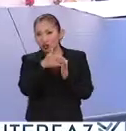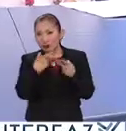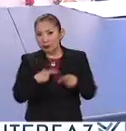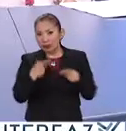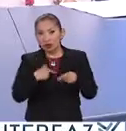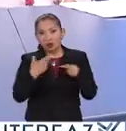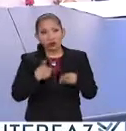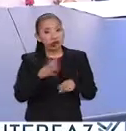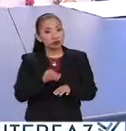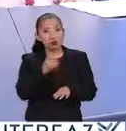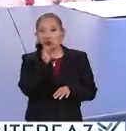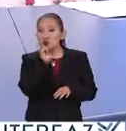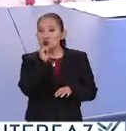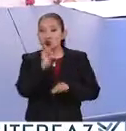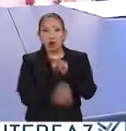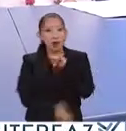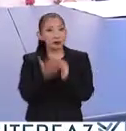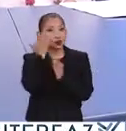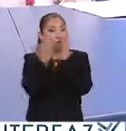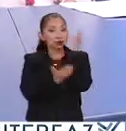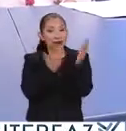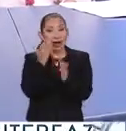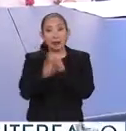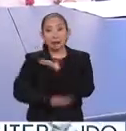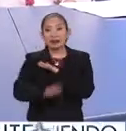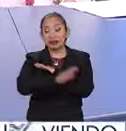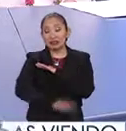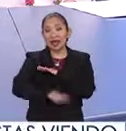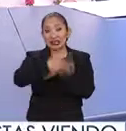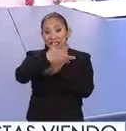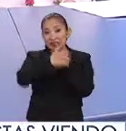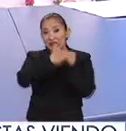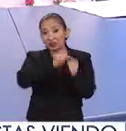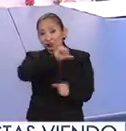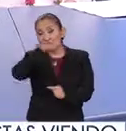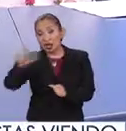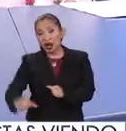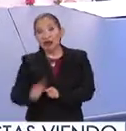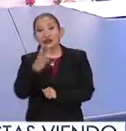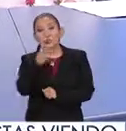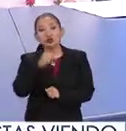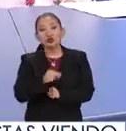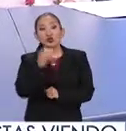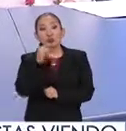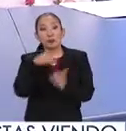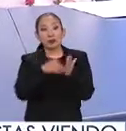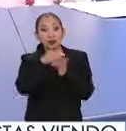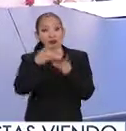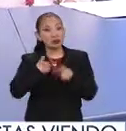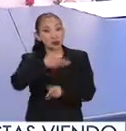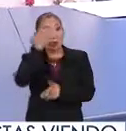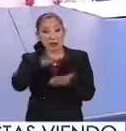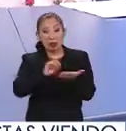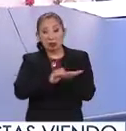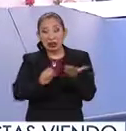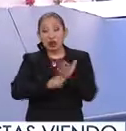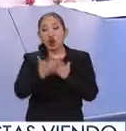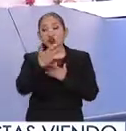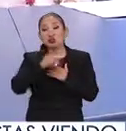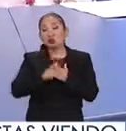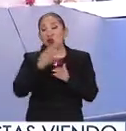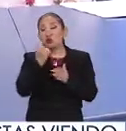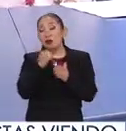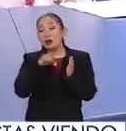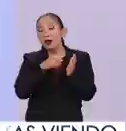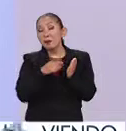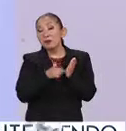personas que no han concluido su educación básica mayores de 15 años. 3.9 millones de personas no saben leer ni escribir, 8.9 millones de personas no han